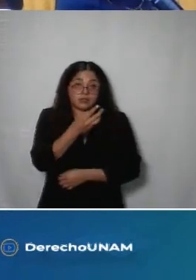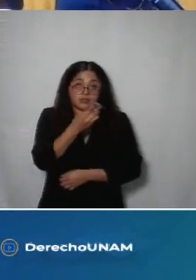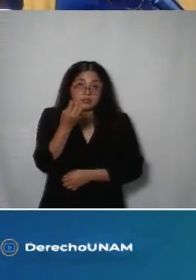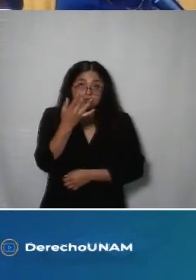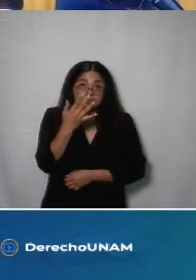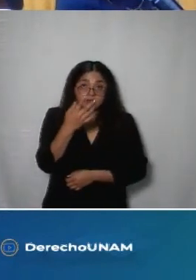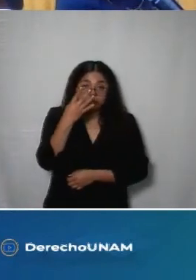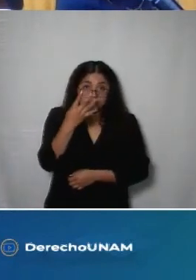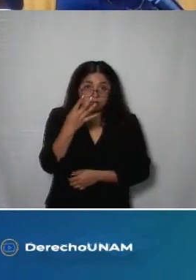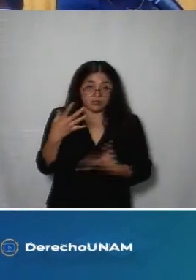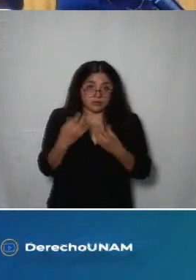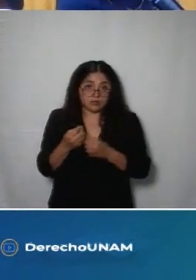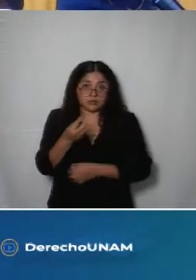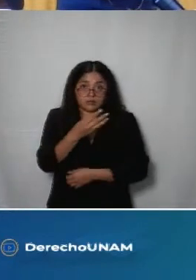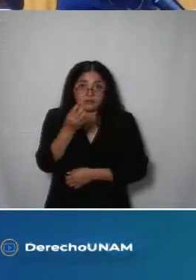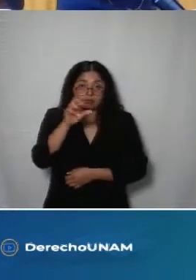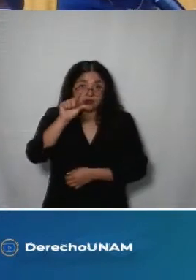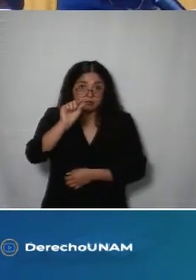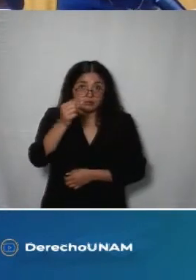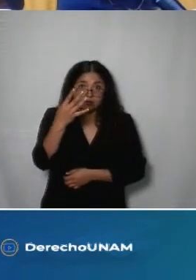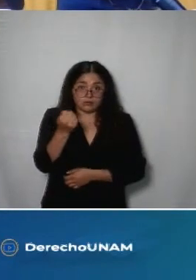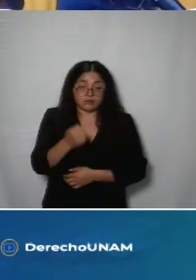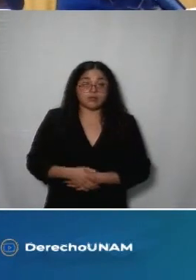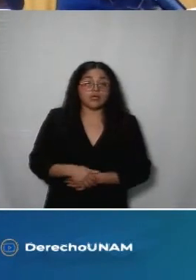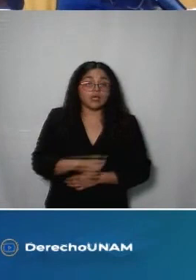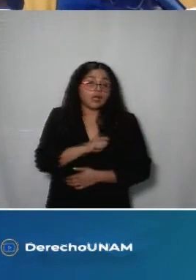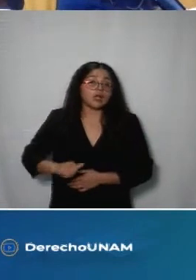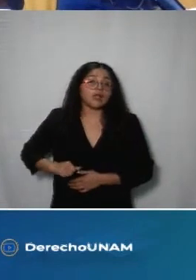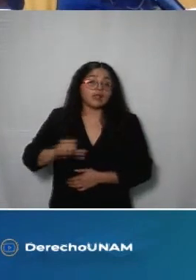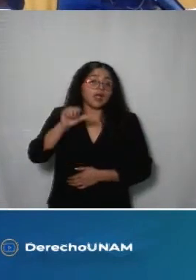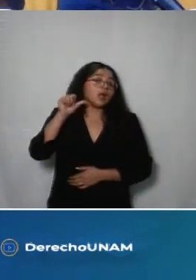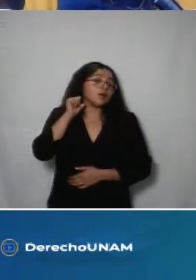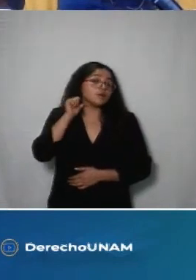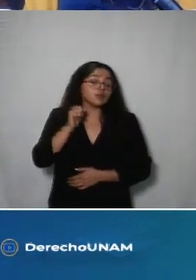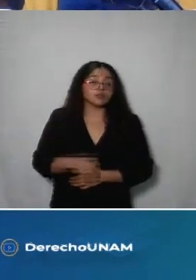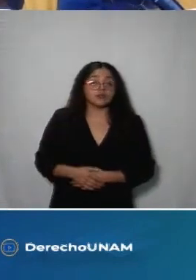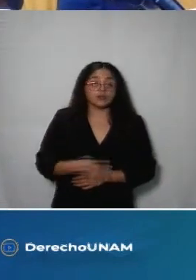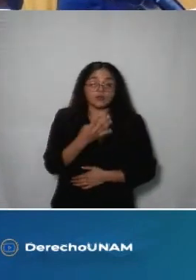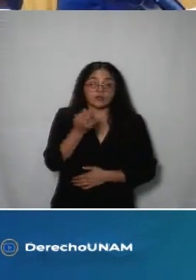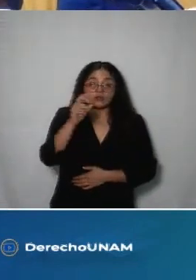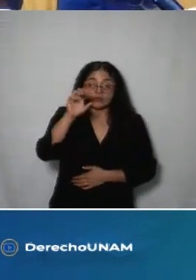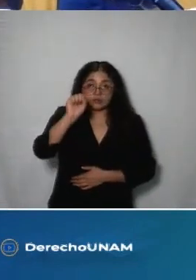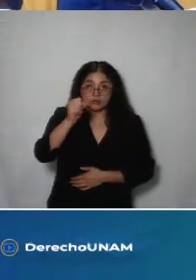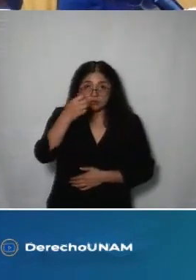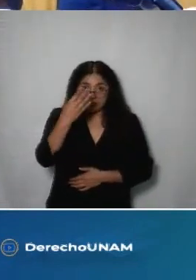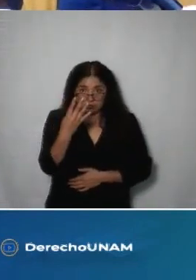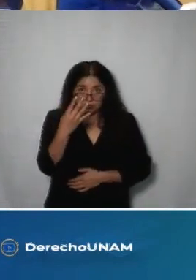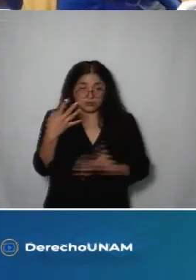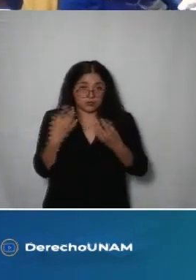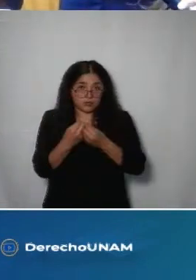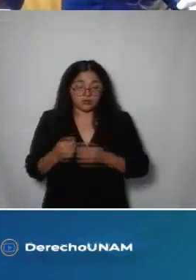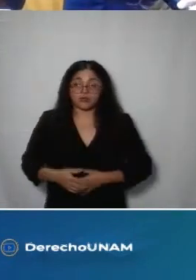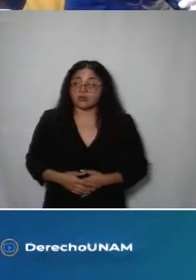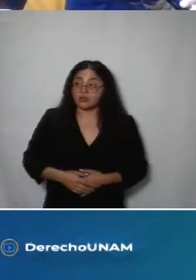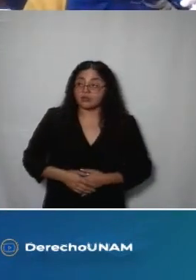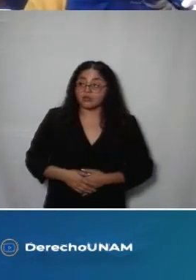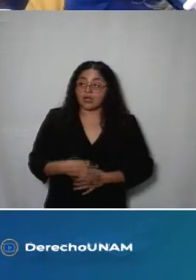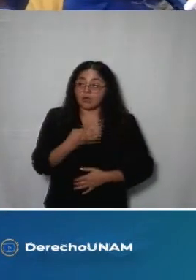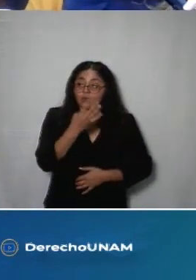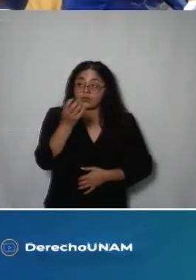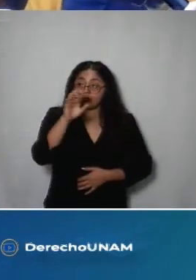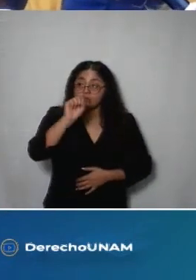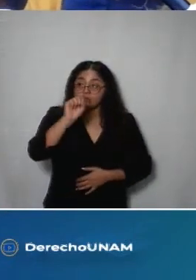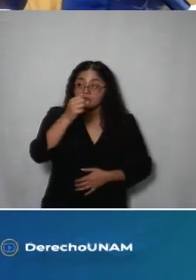354 y acumulados y 379 de la Alcaldía Escapotzalco 464 y acumulados